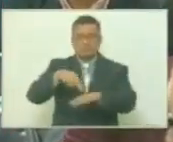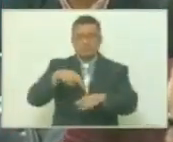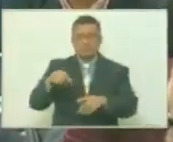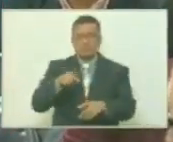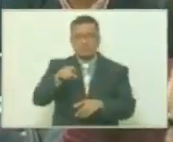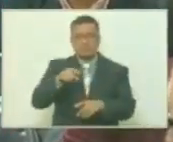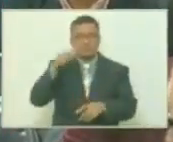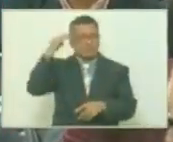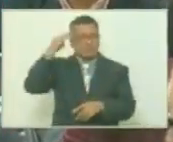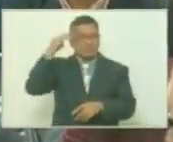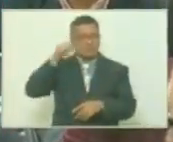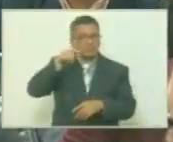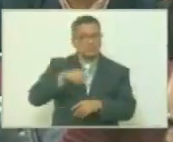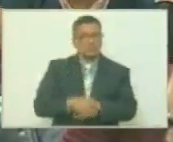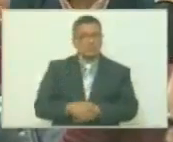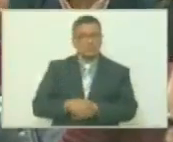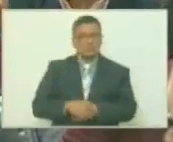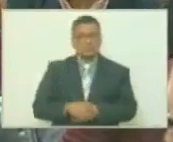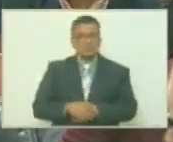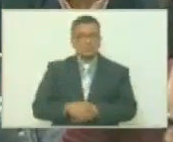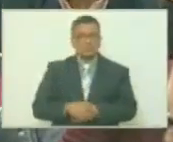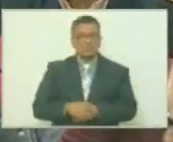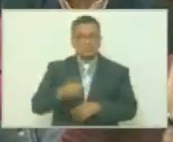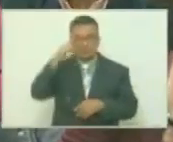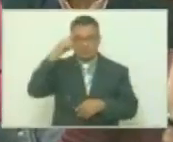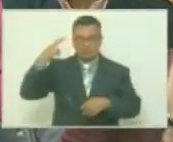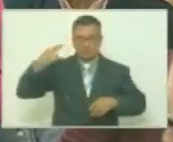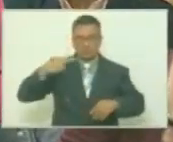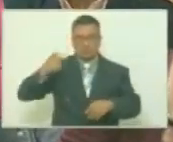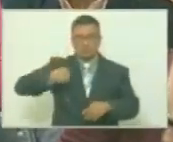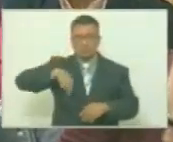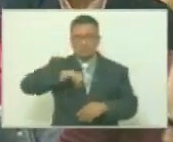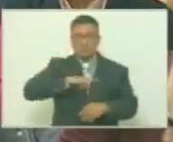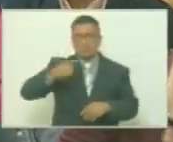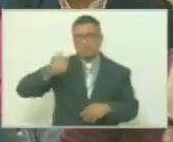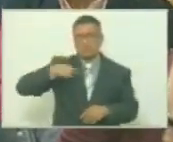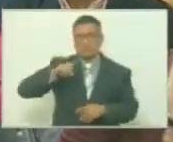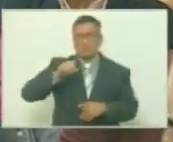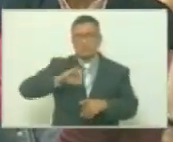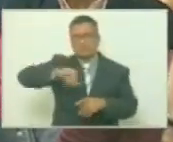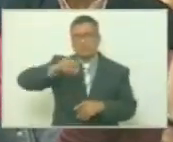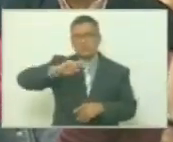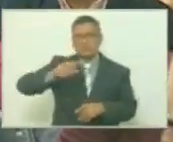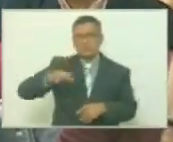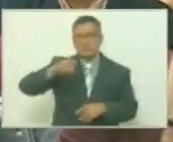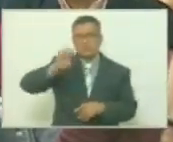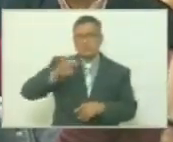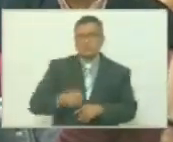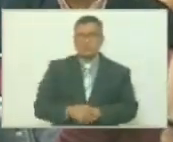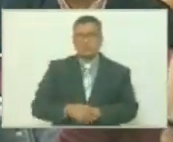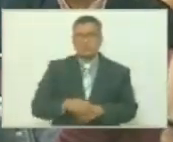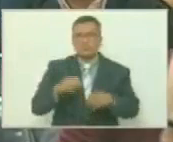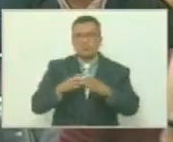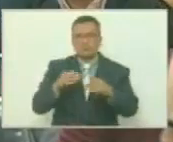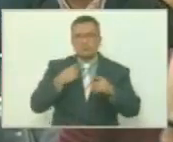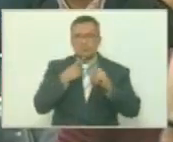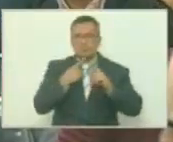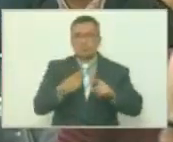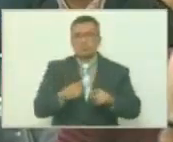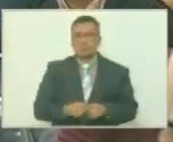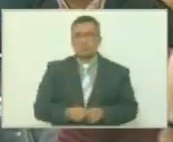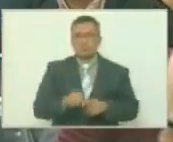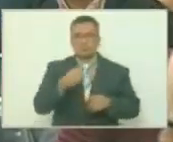es la memoria y la honra que debemos tener hacia Jorge Rodríguez. De tal manera que hoy decimos